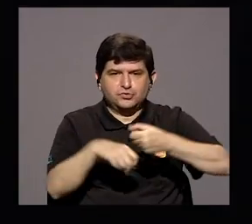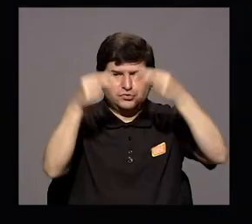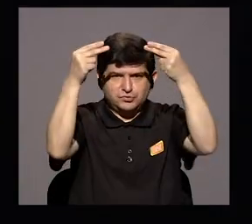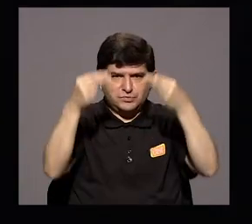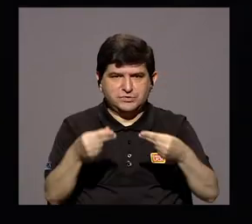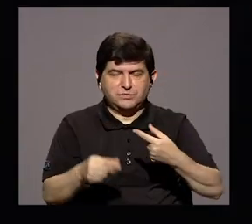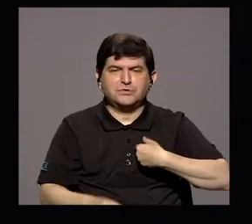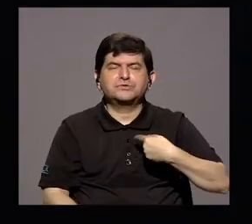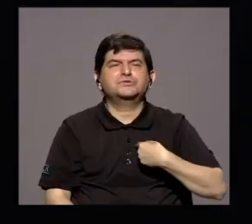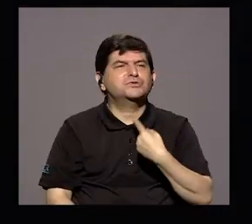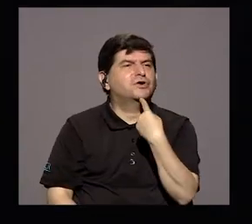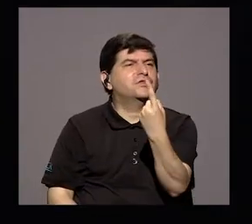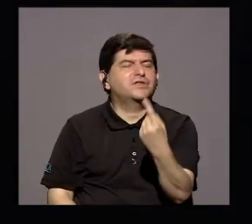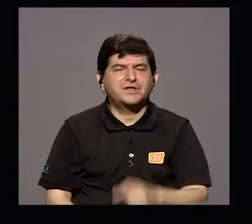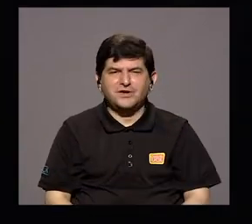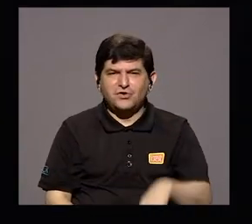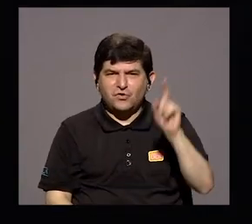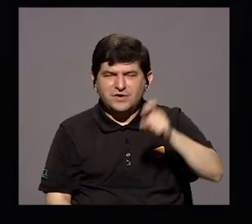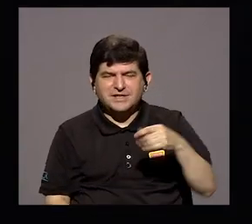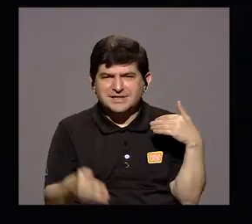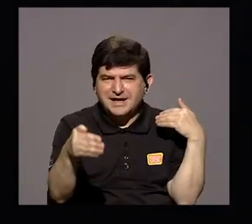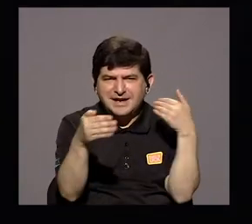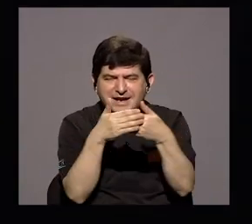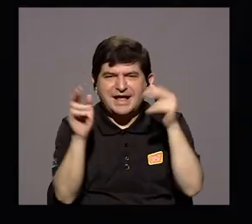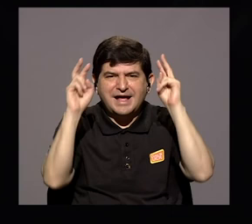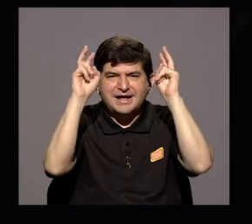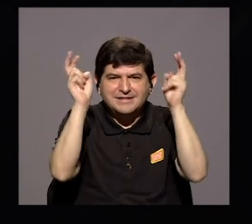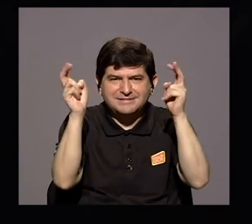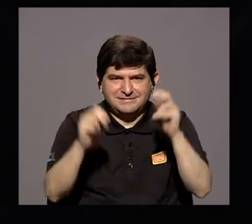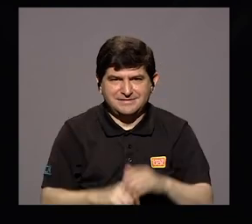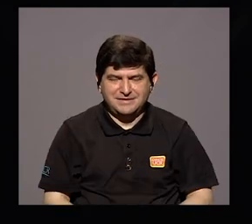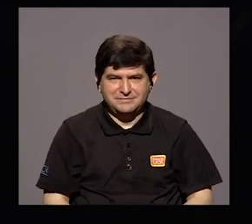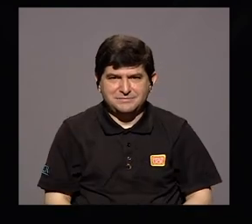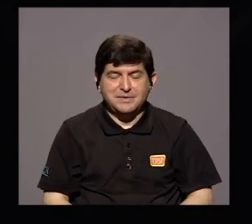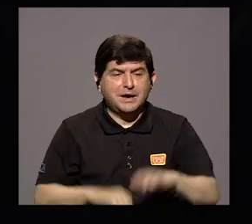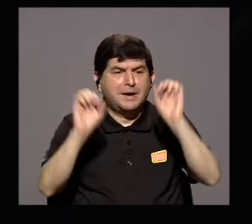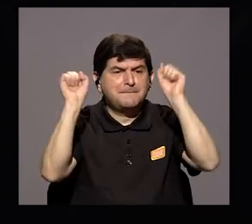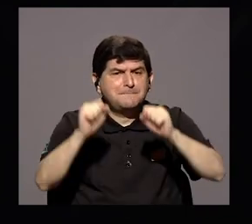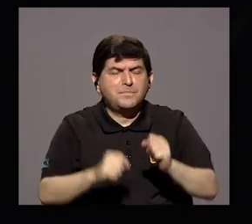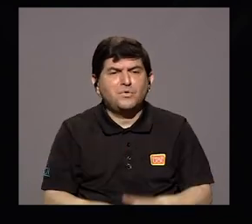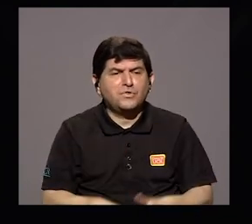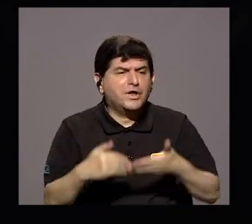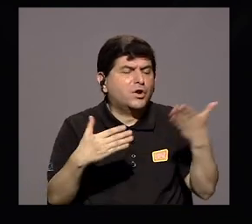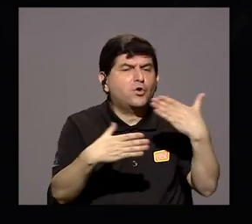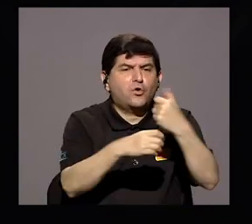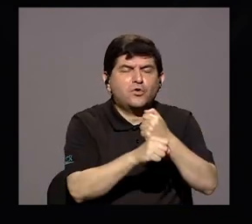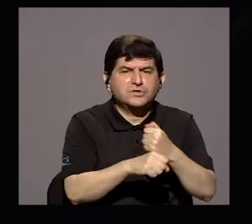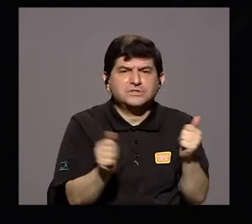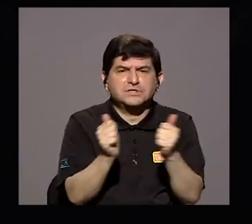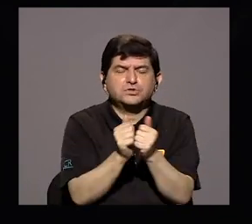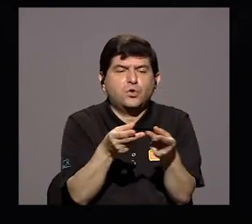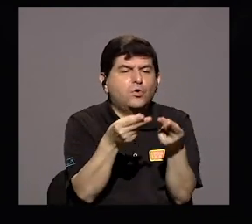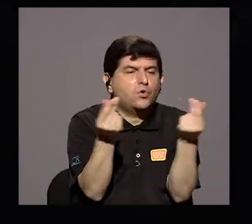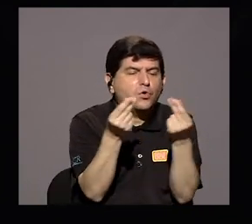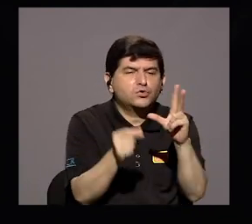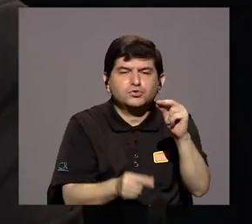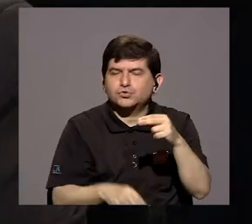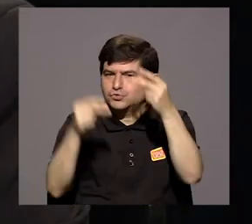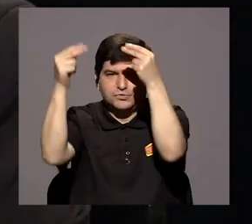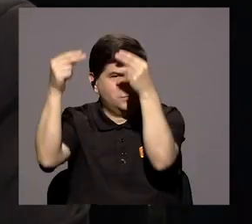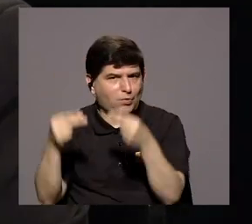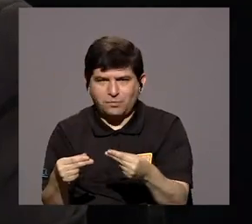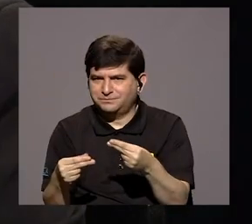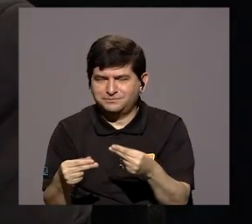abocado siempre por decir, debemos de acercarnos más al tema de generar y hacer cosas a través de los costos y no a través de un presupuesto,